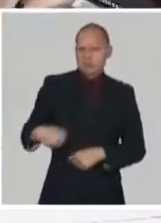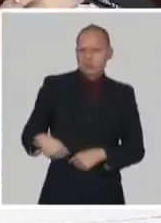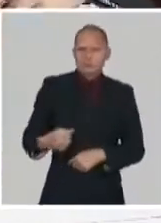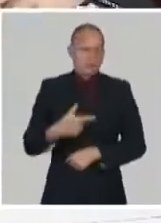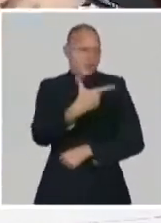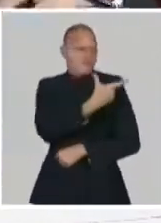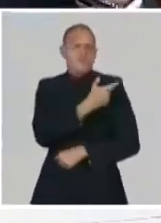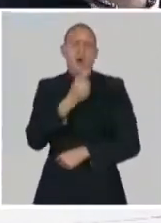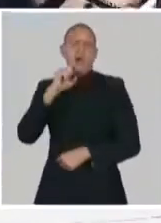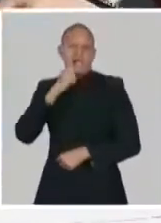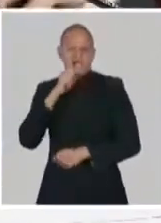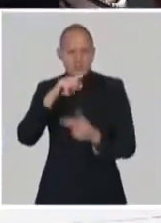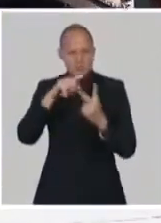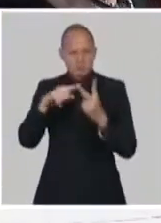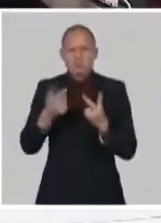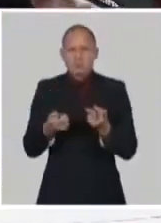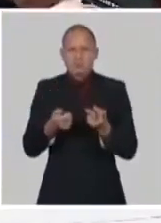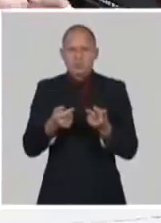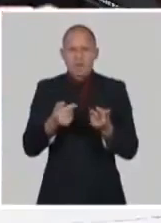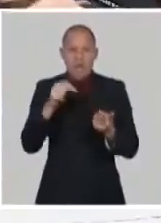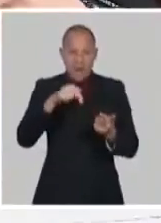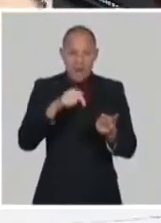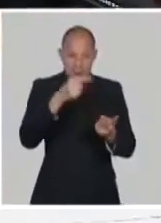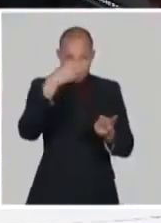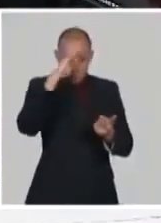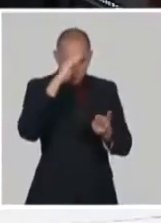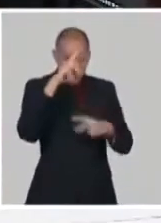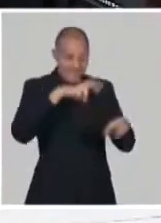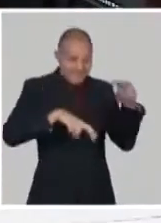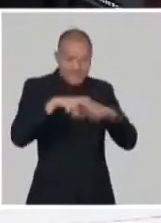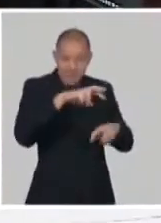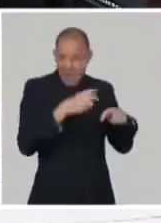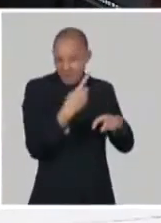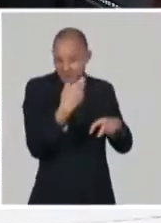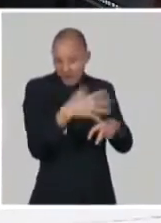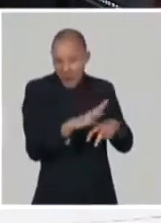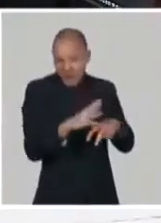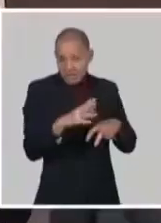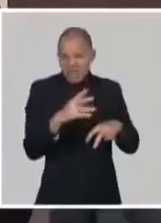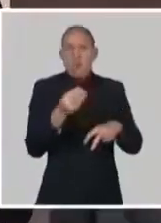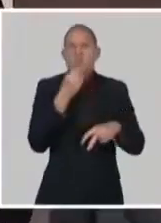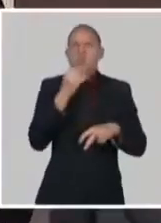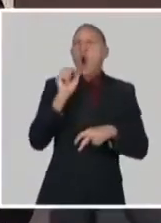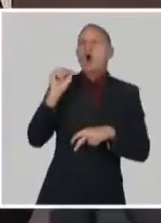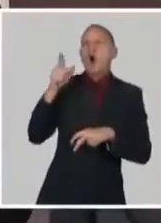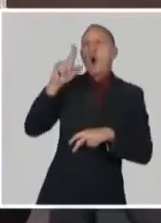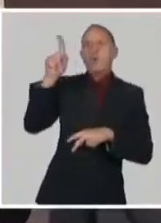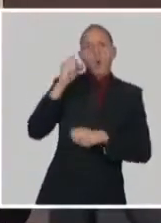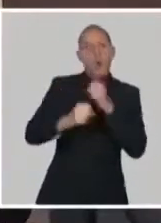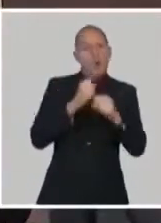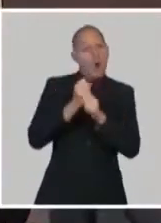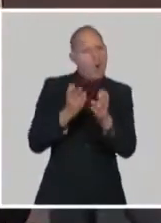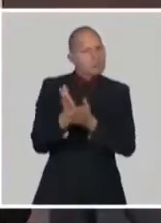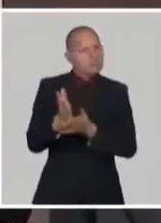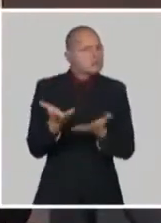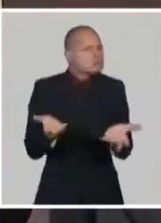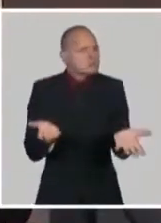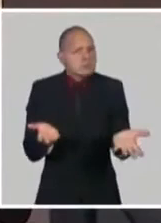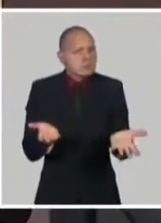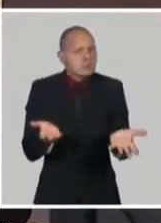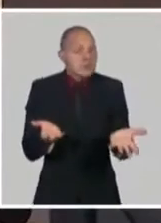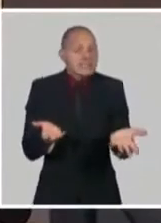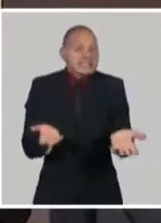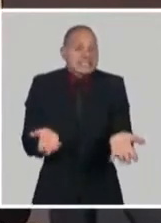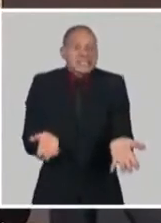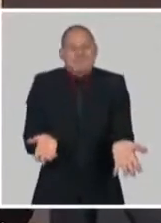en otros países cercanos o otros países lejanos que ya tienen la vacuna? Mira, Randy, no hay suficiente